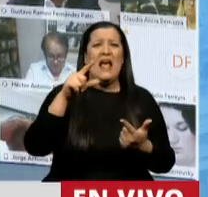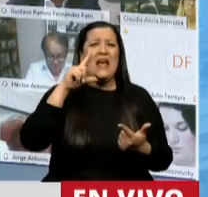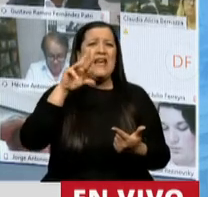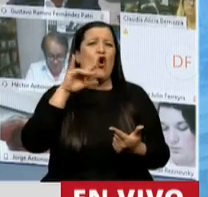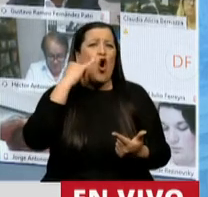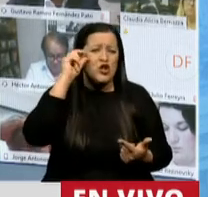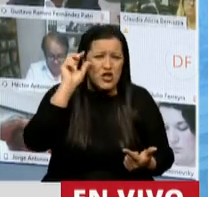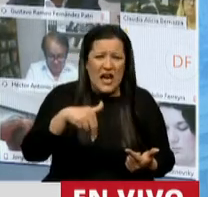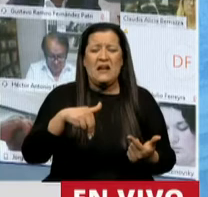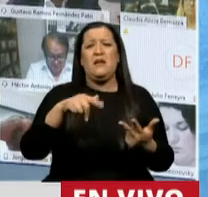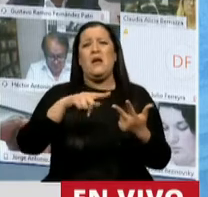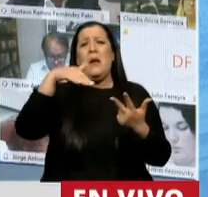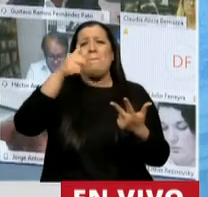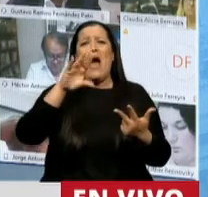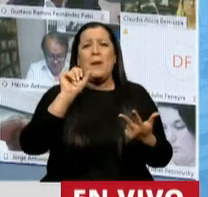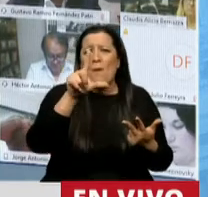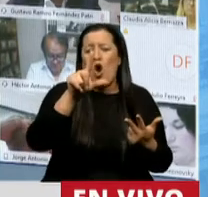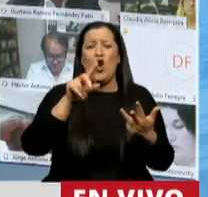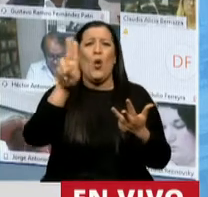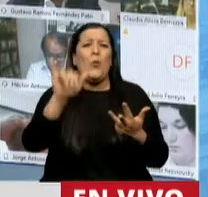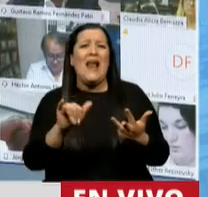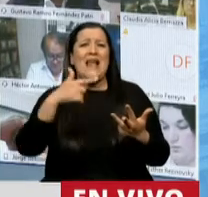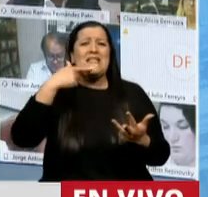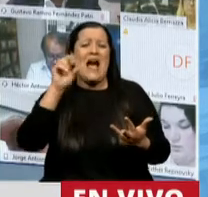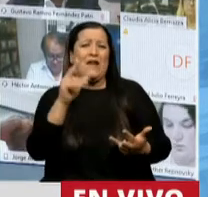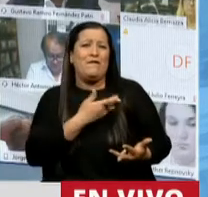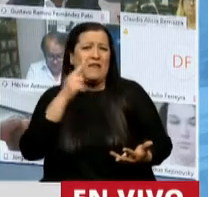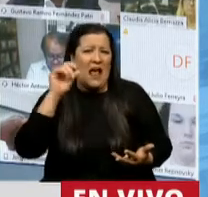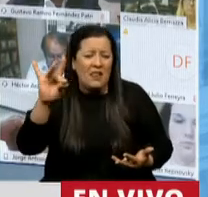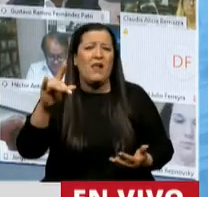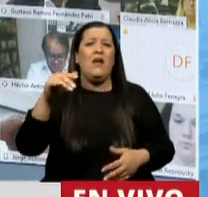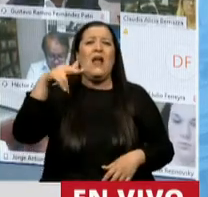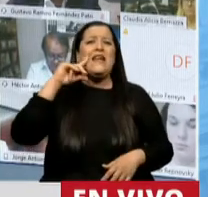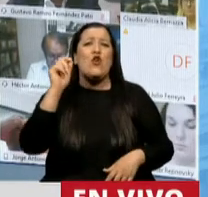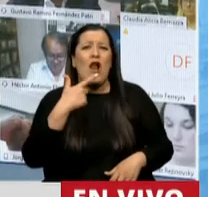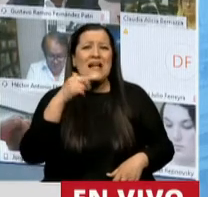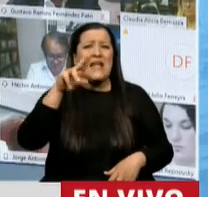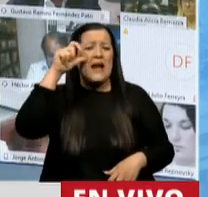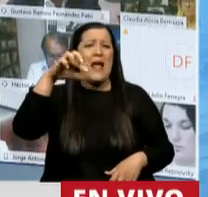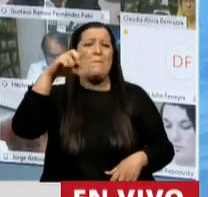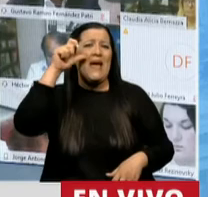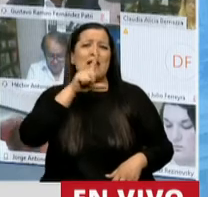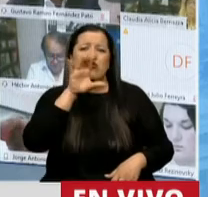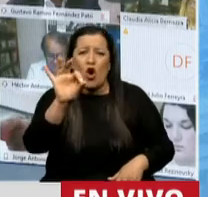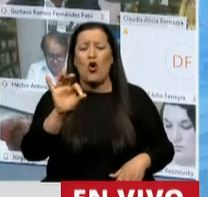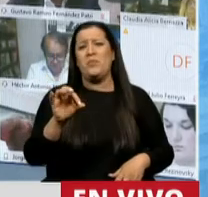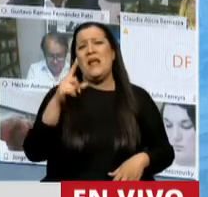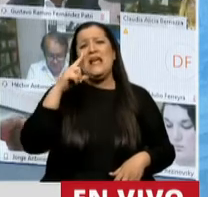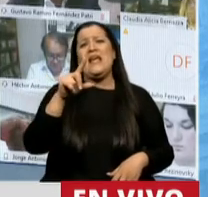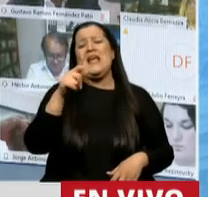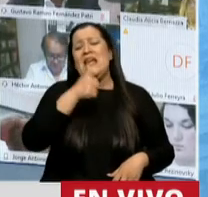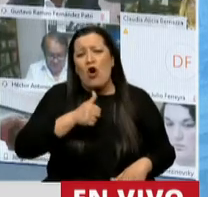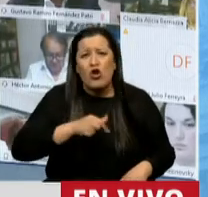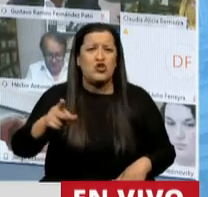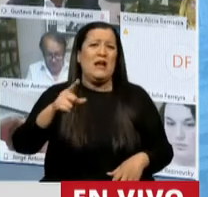Mármol, Aferata, Belé Sarfiel, Nicolás Repeto, Luisa Espeña, Bernardo Yrigoyen, José